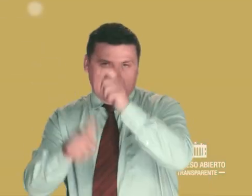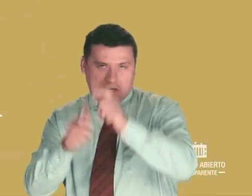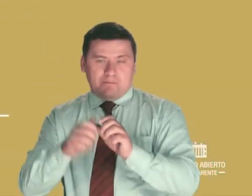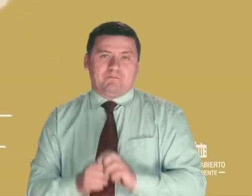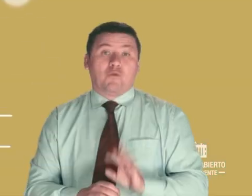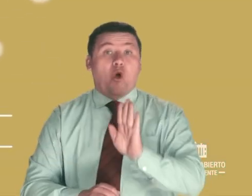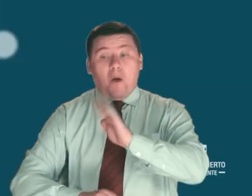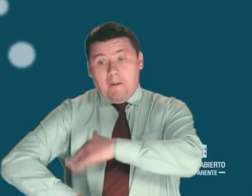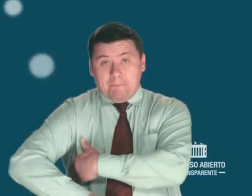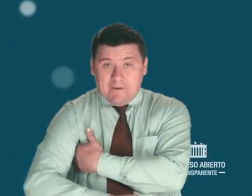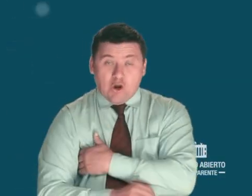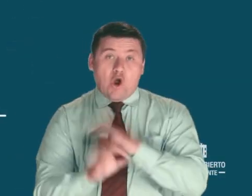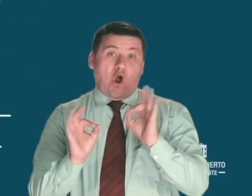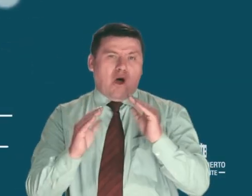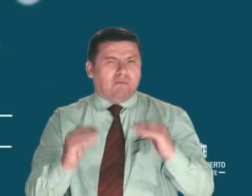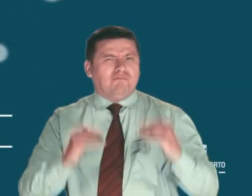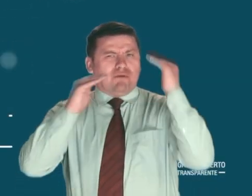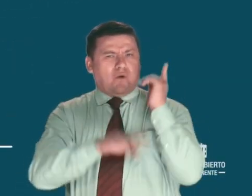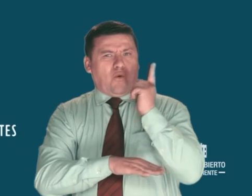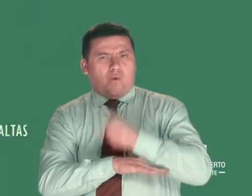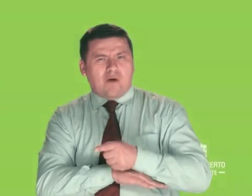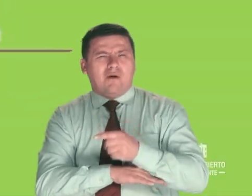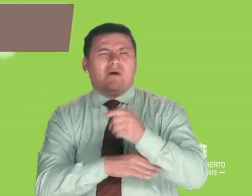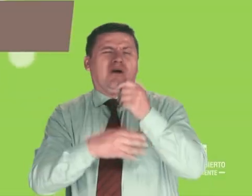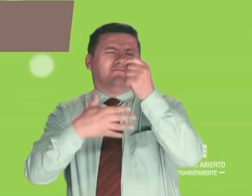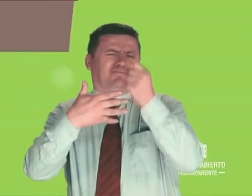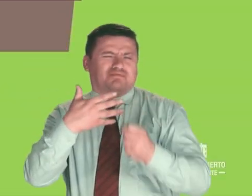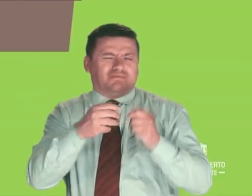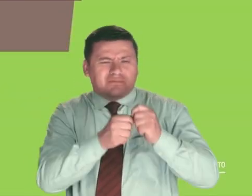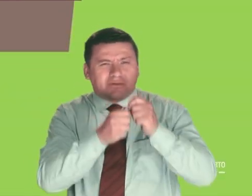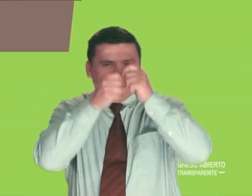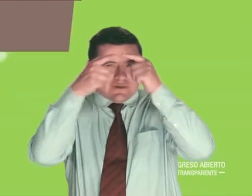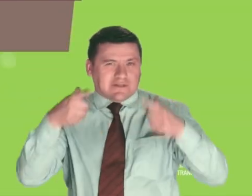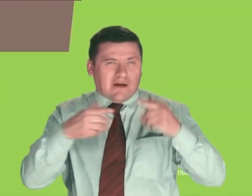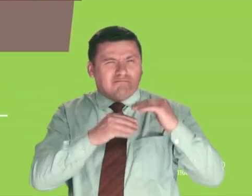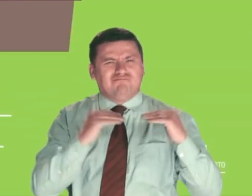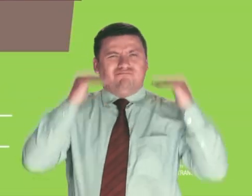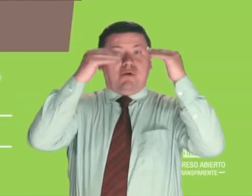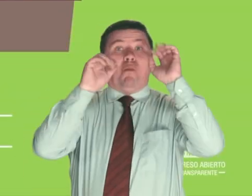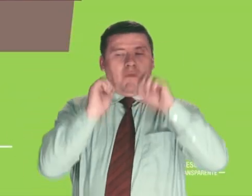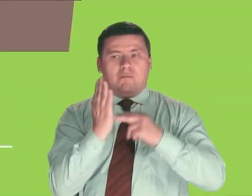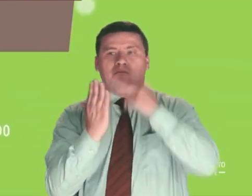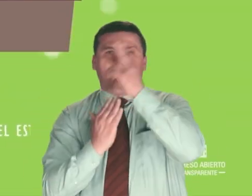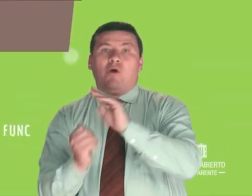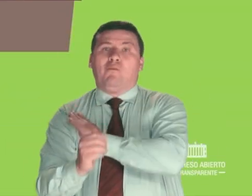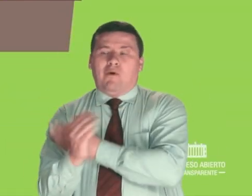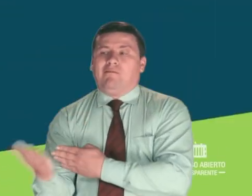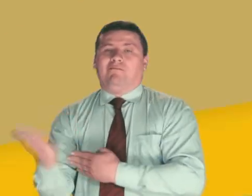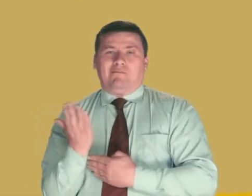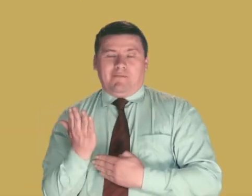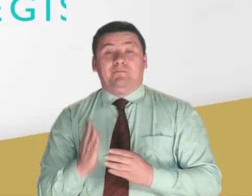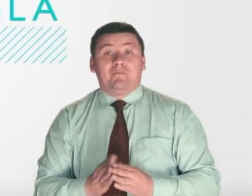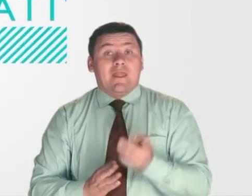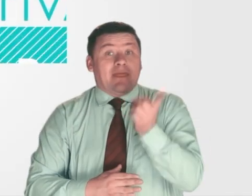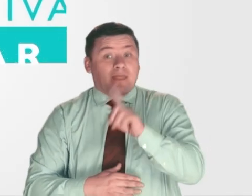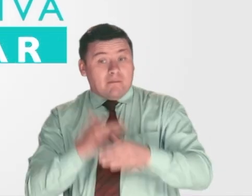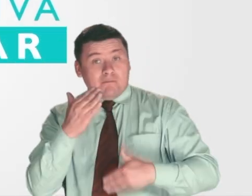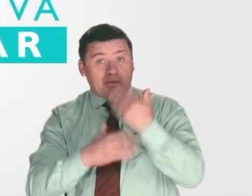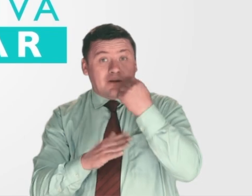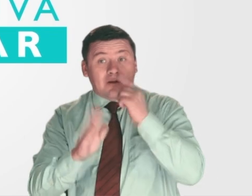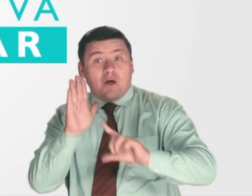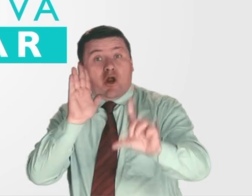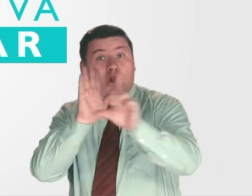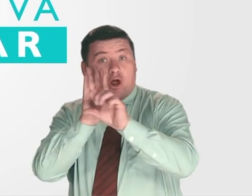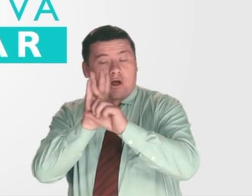Cámara, los ministros, las altas cortes, entre otros altos funcionarios del Estado, quienes poseen iniciativa legislativa. También la iniciativa